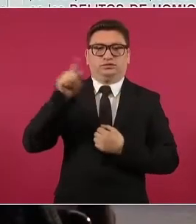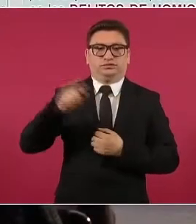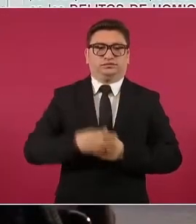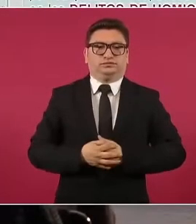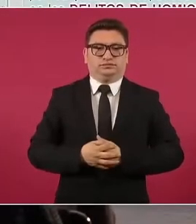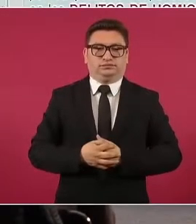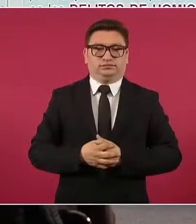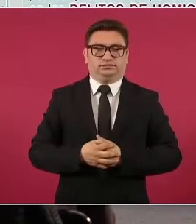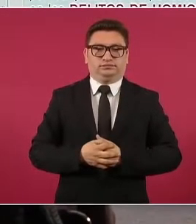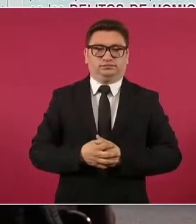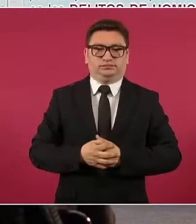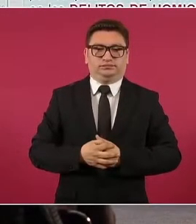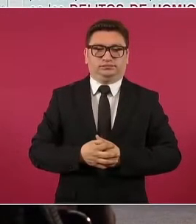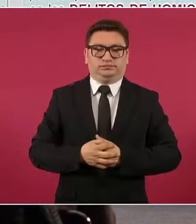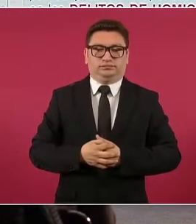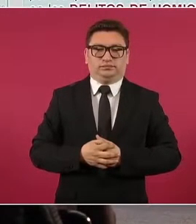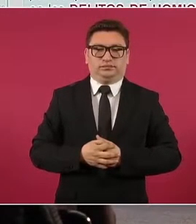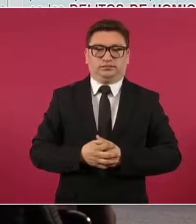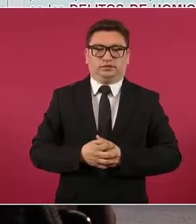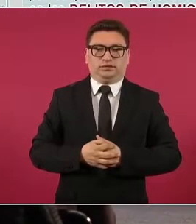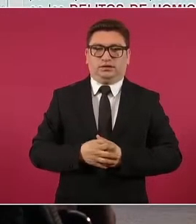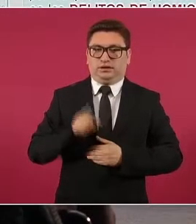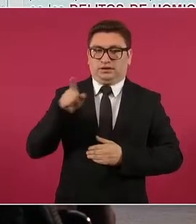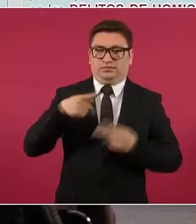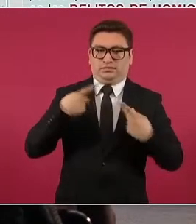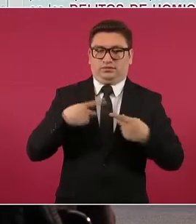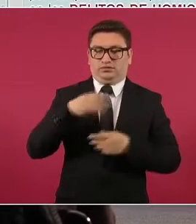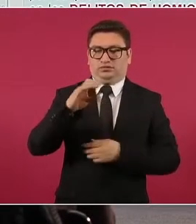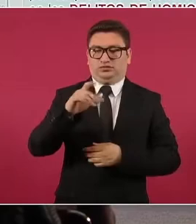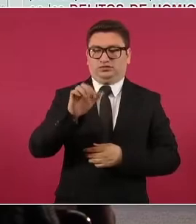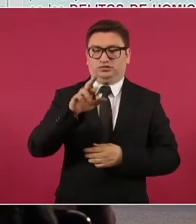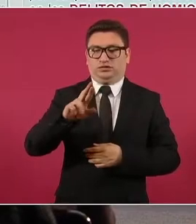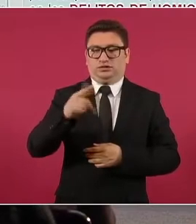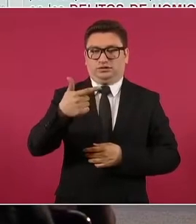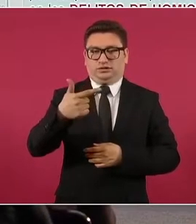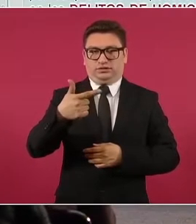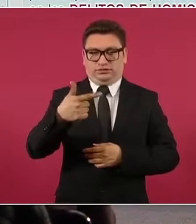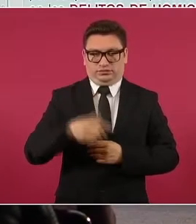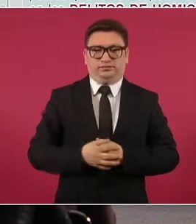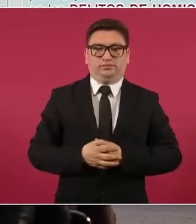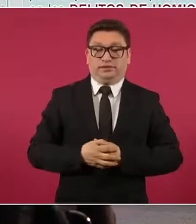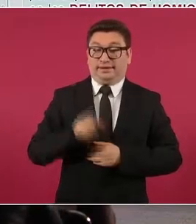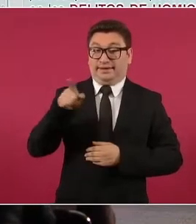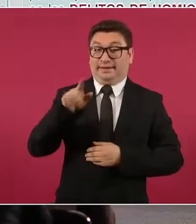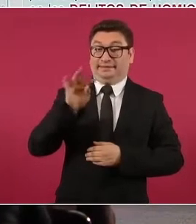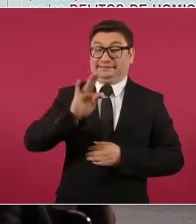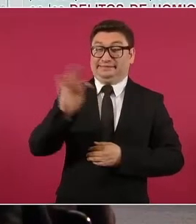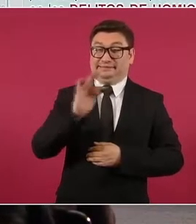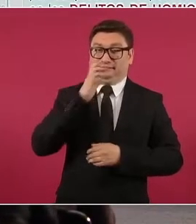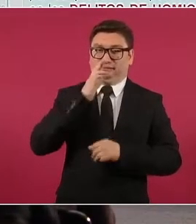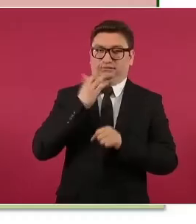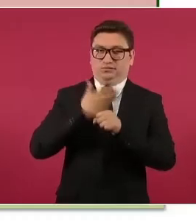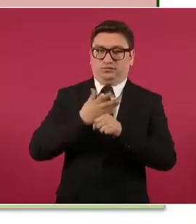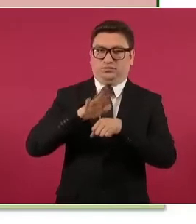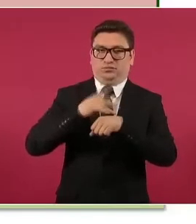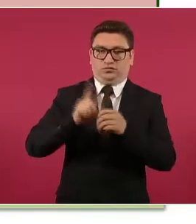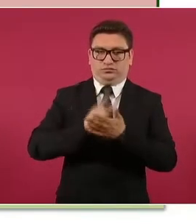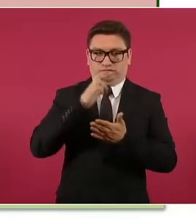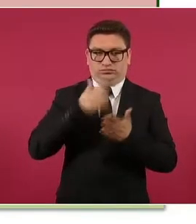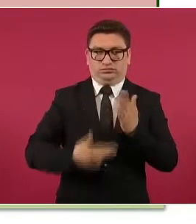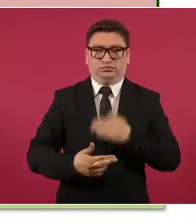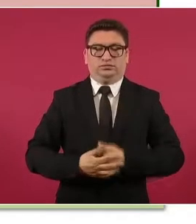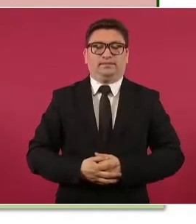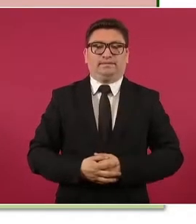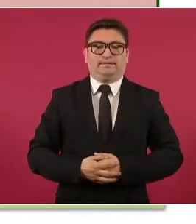en cuanto a la persona de Oscar G., probable responsable de los delitos de homicidio